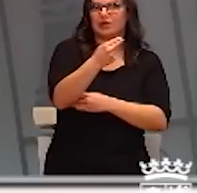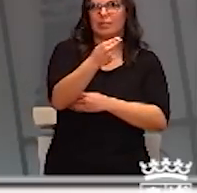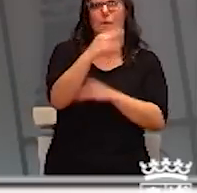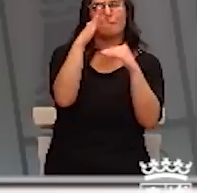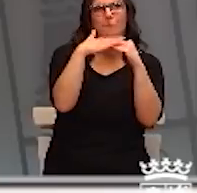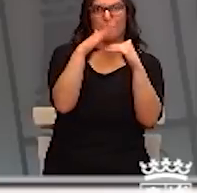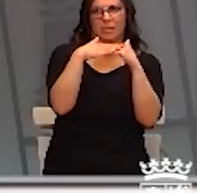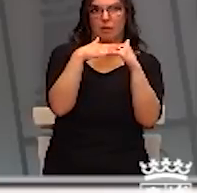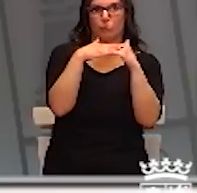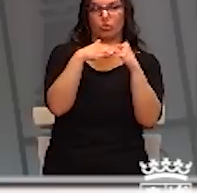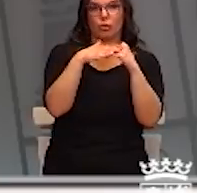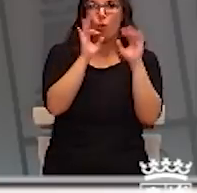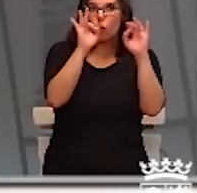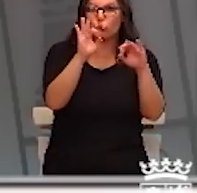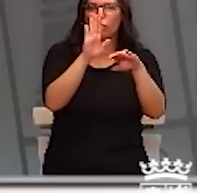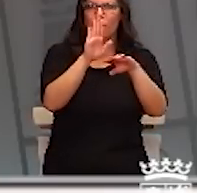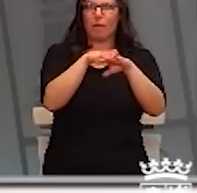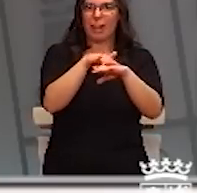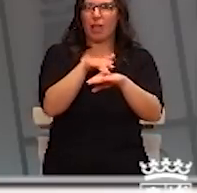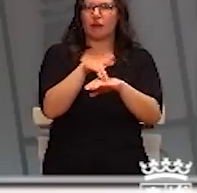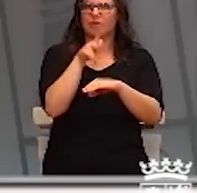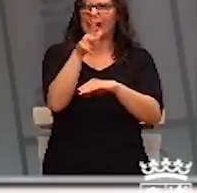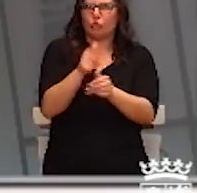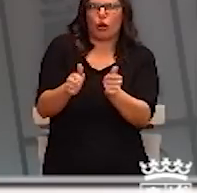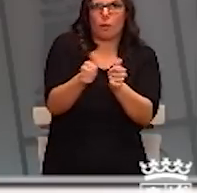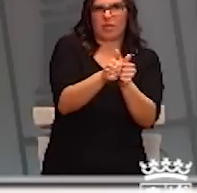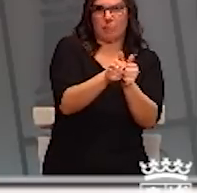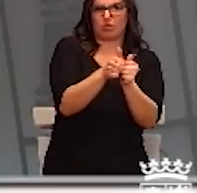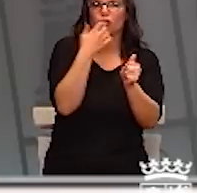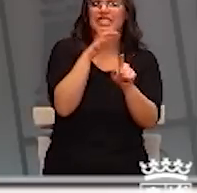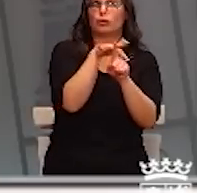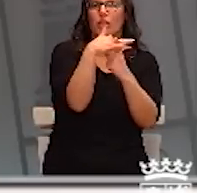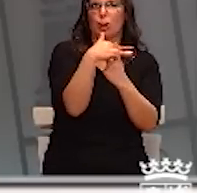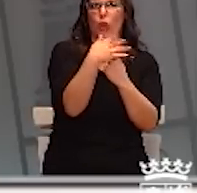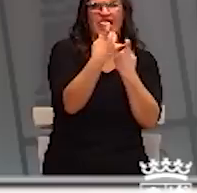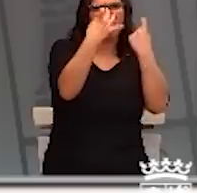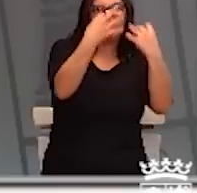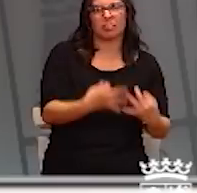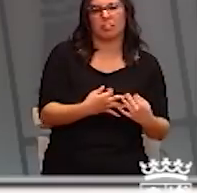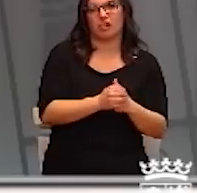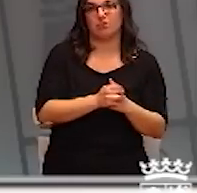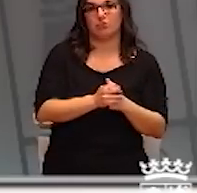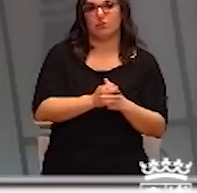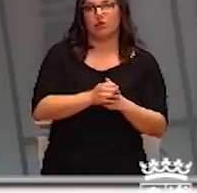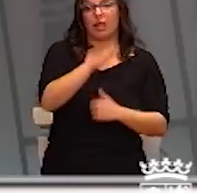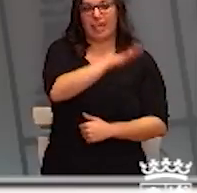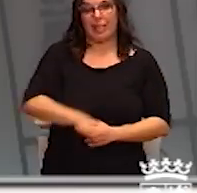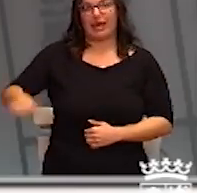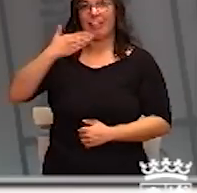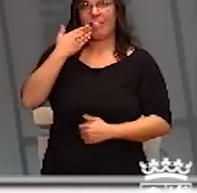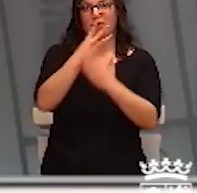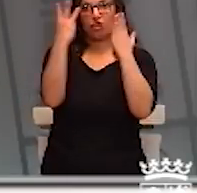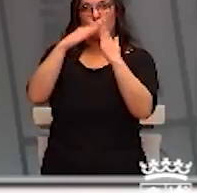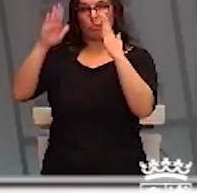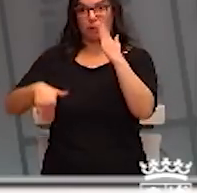derecho de acompañamiento mínimo al paciente que así lo requiera, salvo en circunstancias individuales. Se prohíben las visitas de menores de edad a los